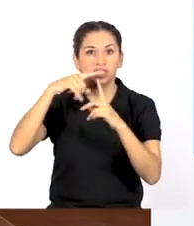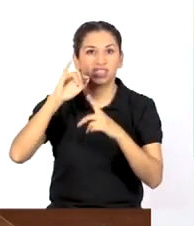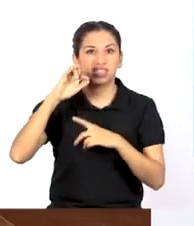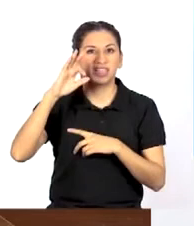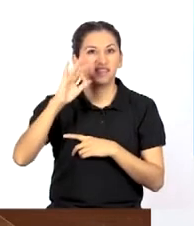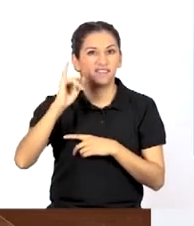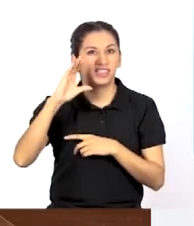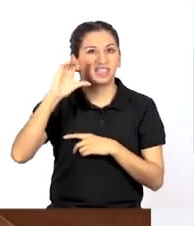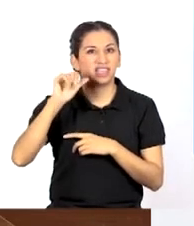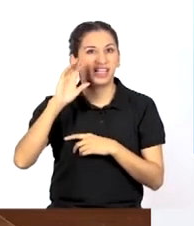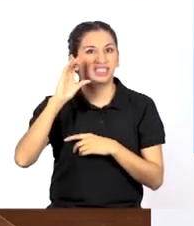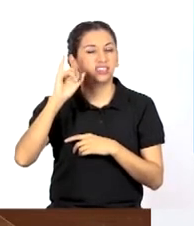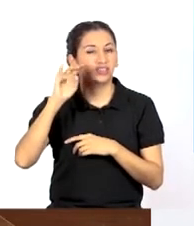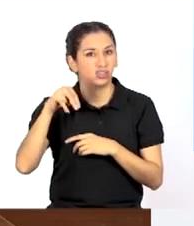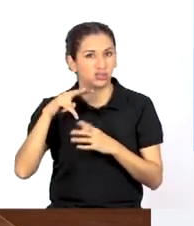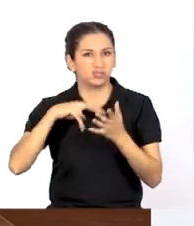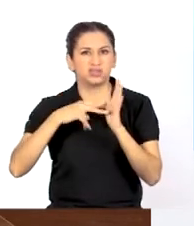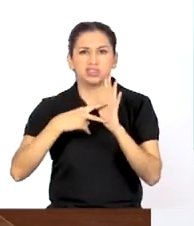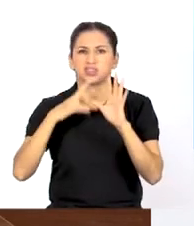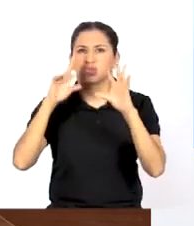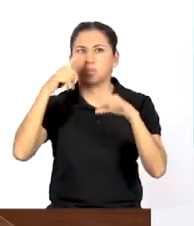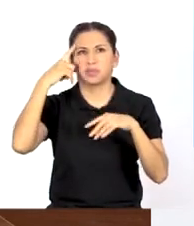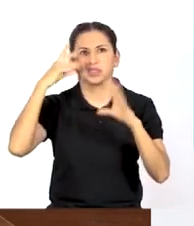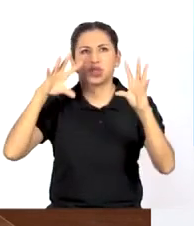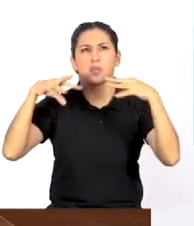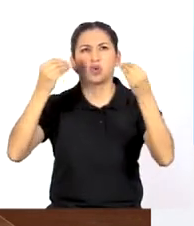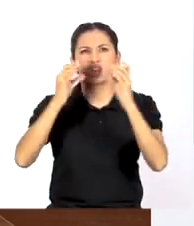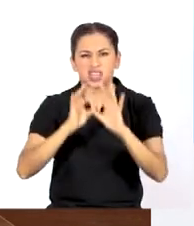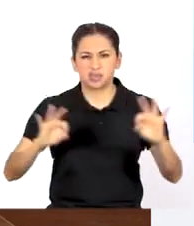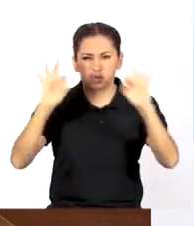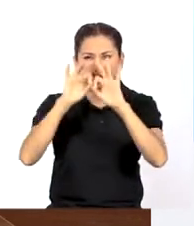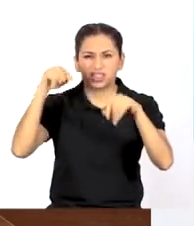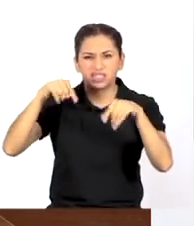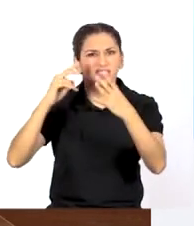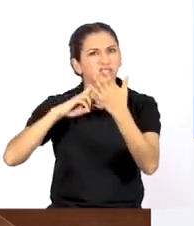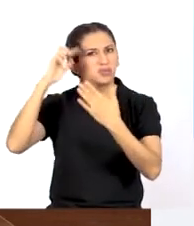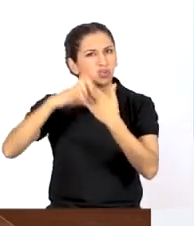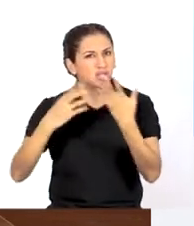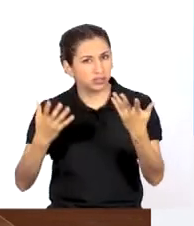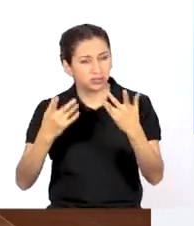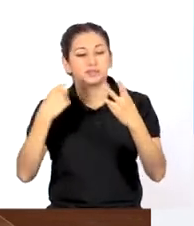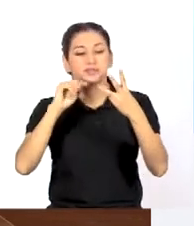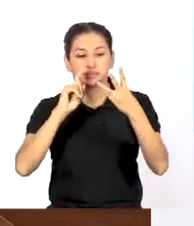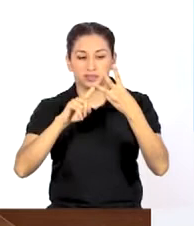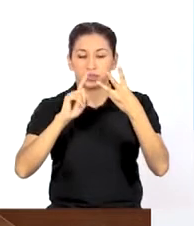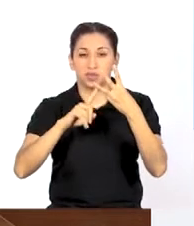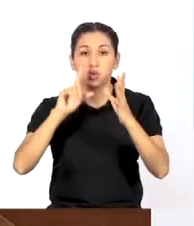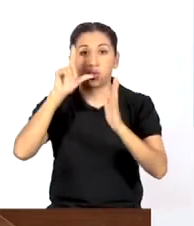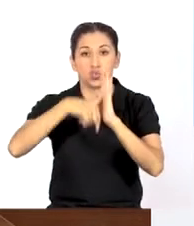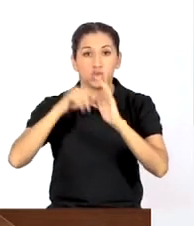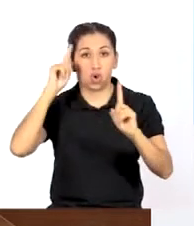decir, por qué es importante que realicemos este proyecto. Luego marcamos el objetivo que queremos cumplir,